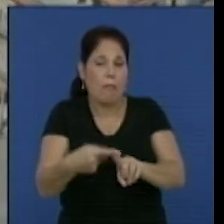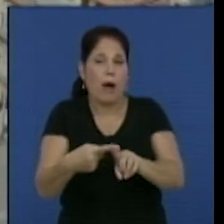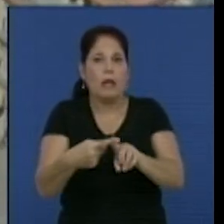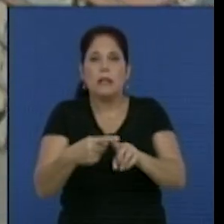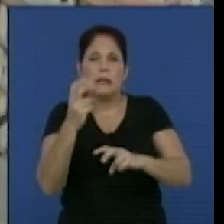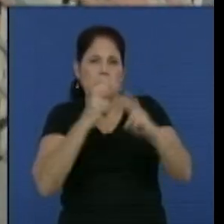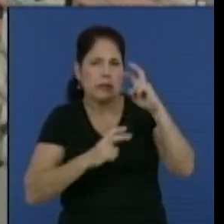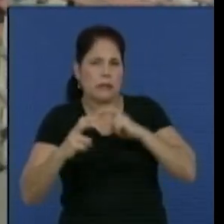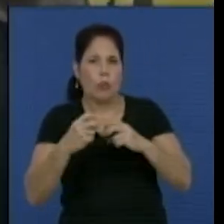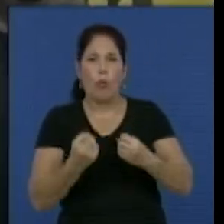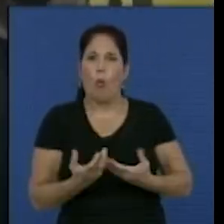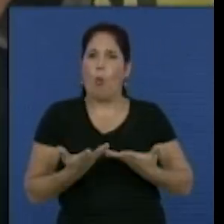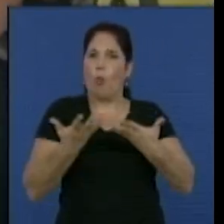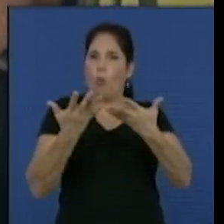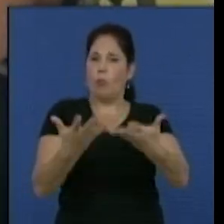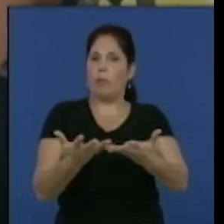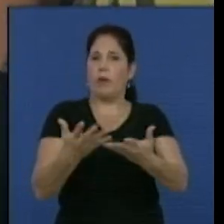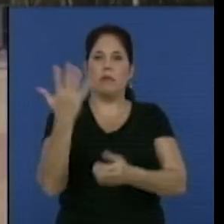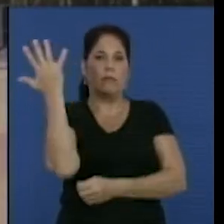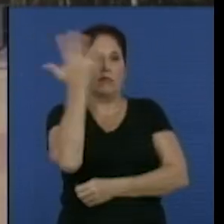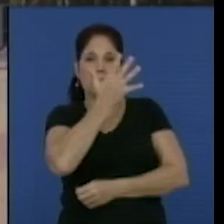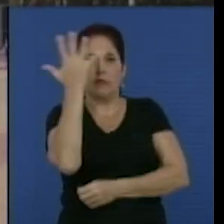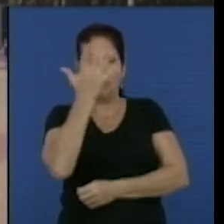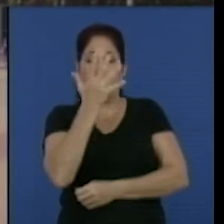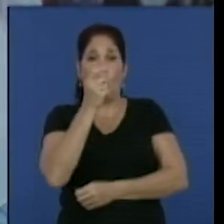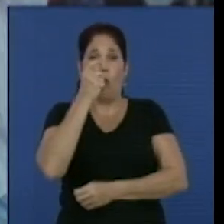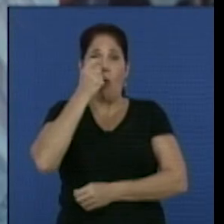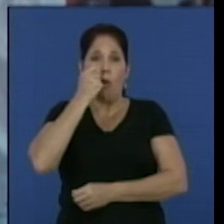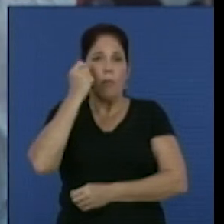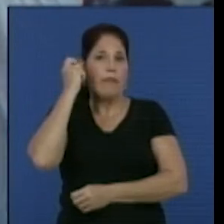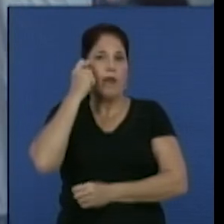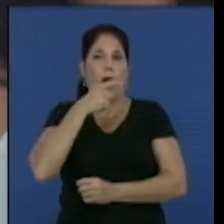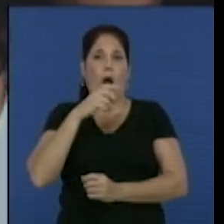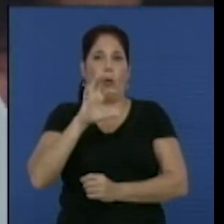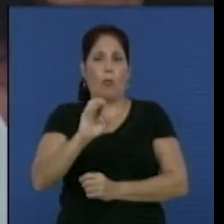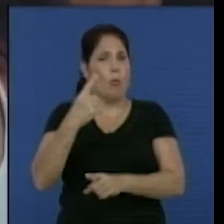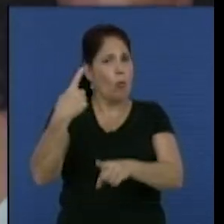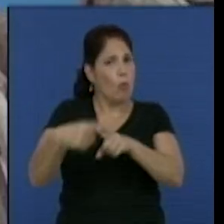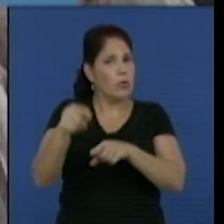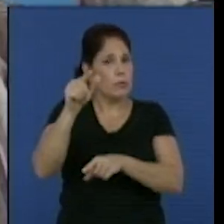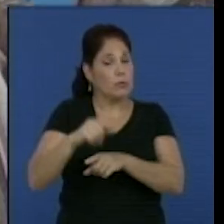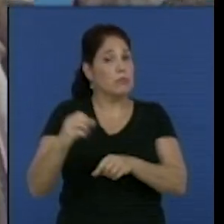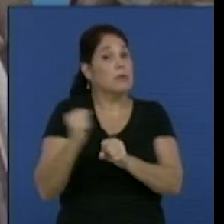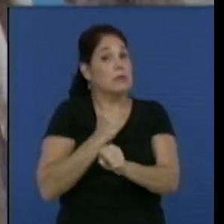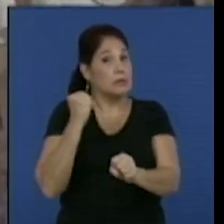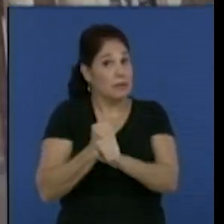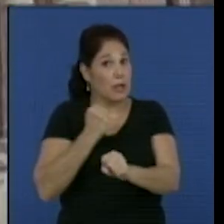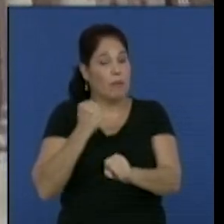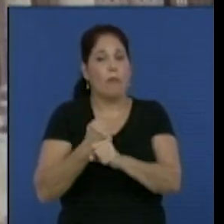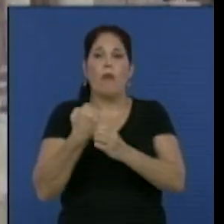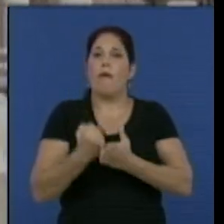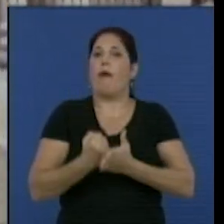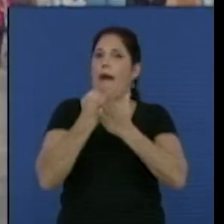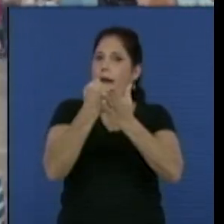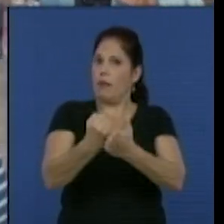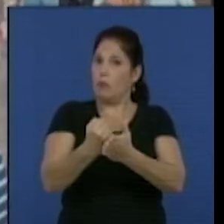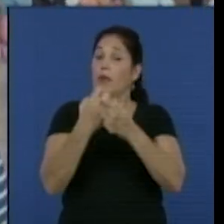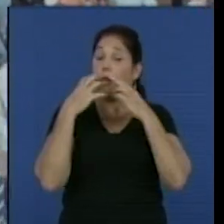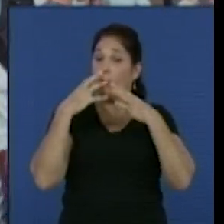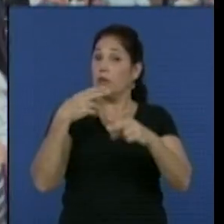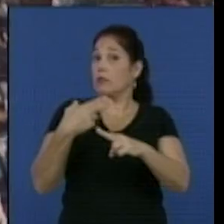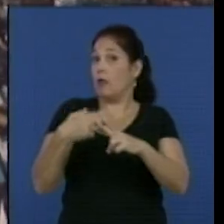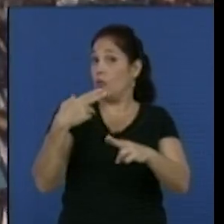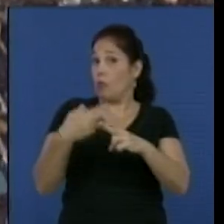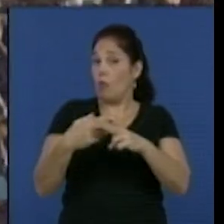acercamiento y un homenaje a la figura de José Luciano Franco y a otras que con su quehacer han contribuido a enaltecer el